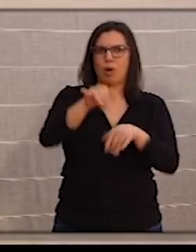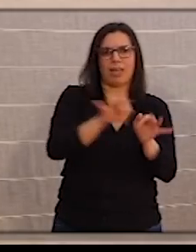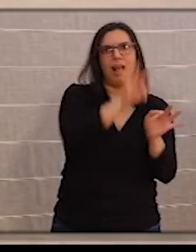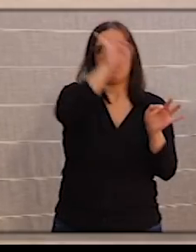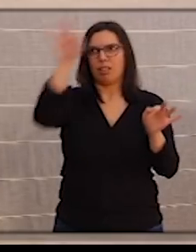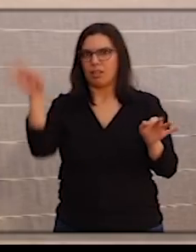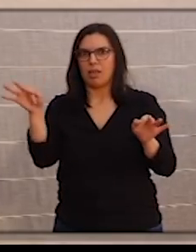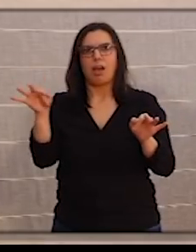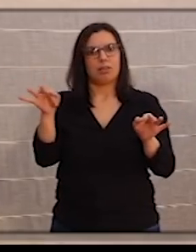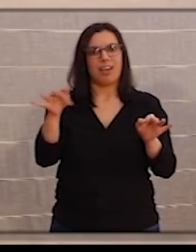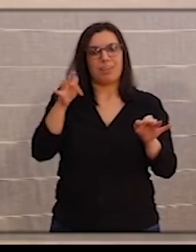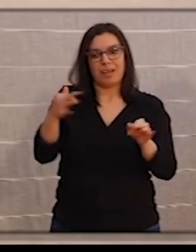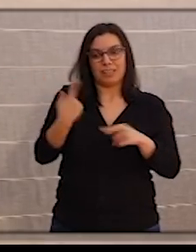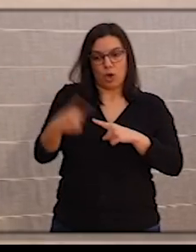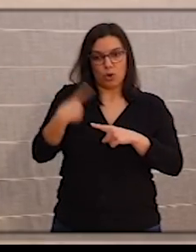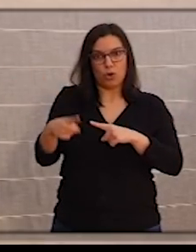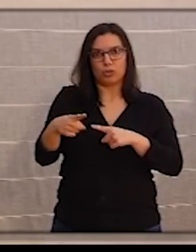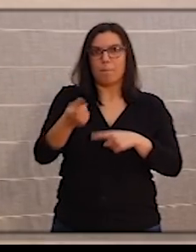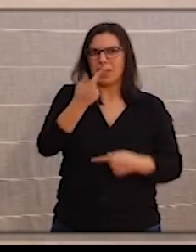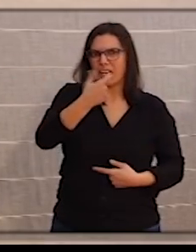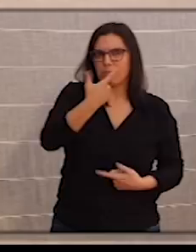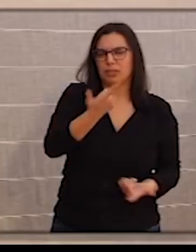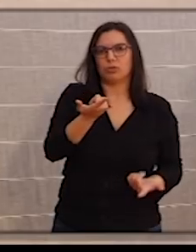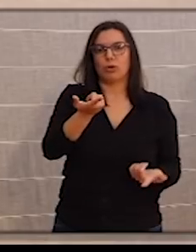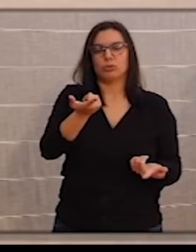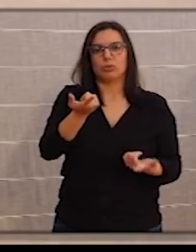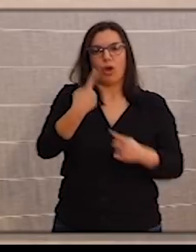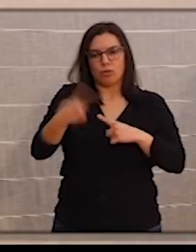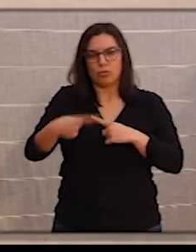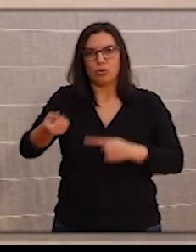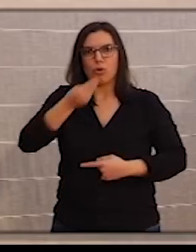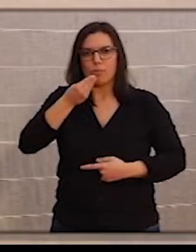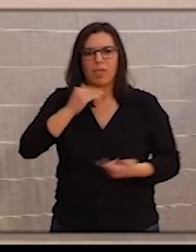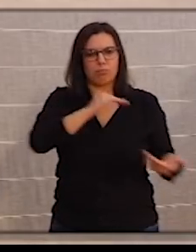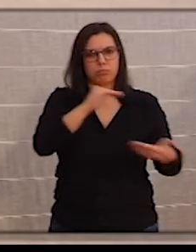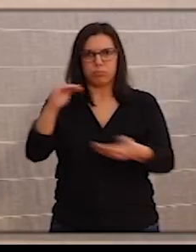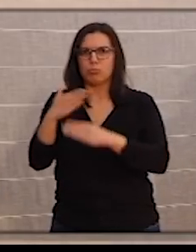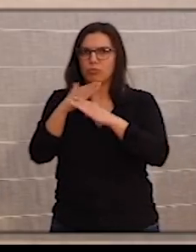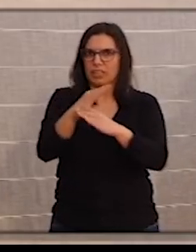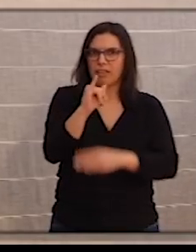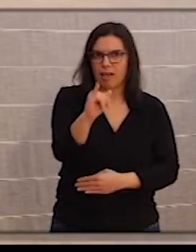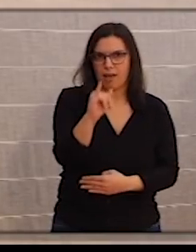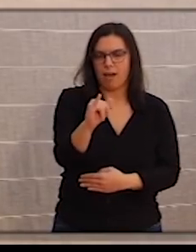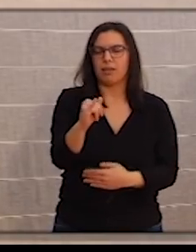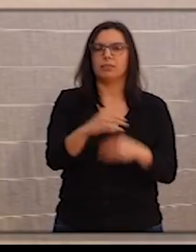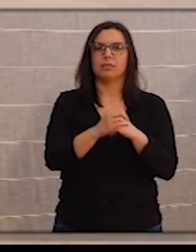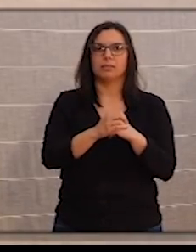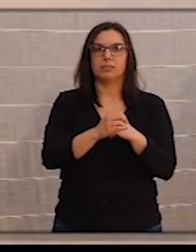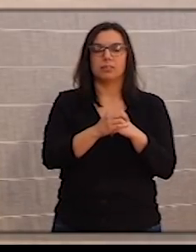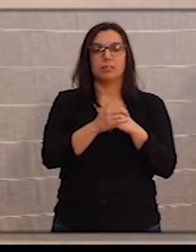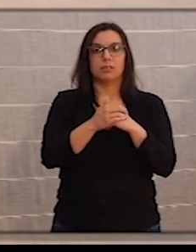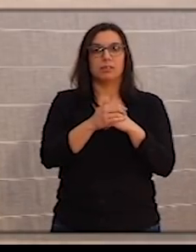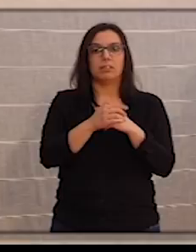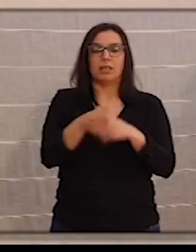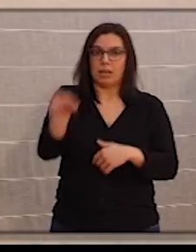Se garantiza el abastecimiento de los medicamentos y el abastecimiento de los alimentos. Y agradezco, vuelvo a